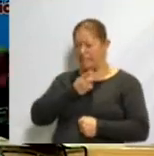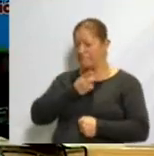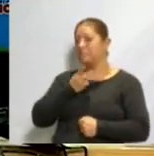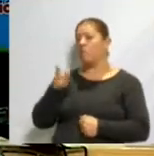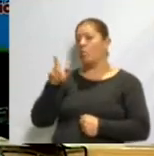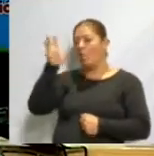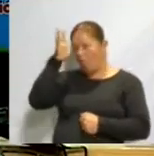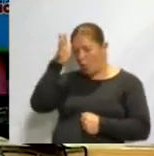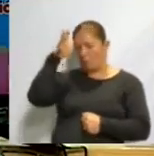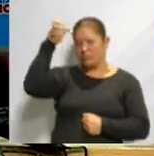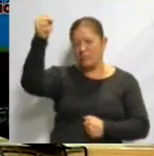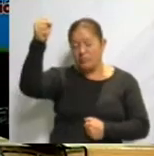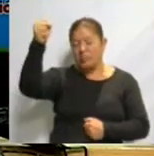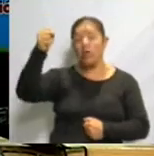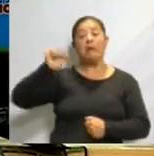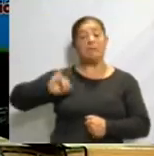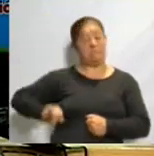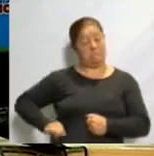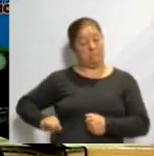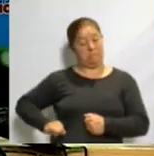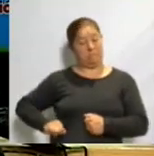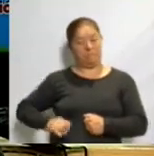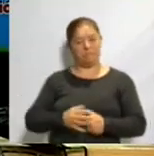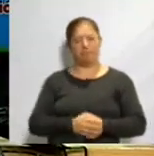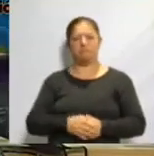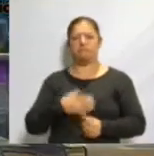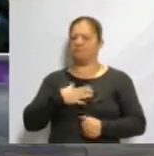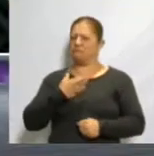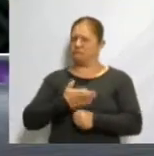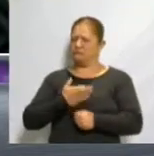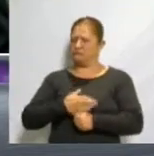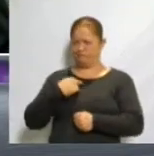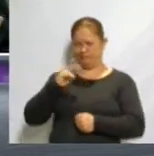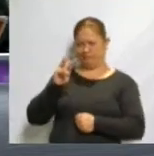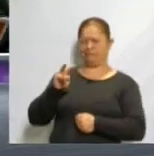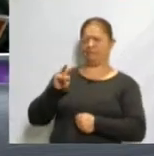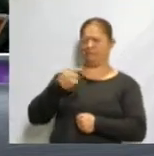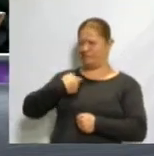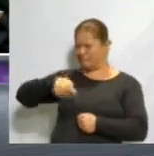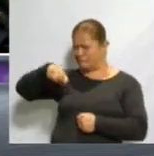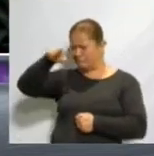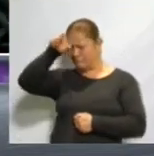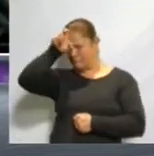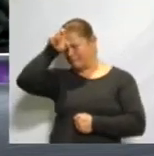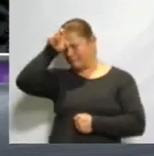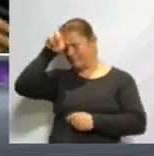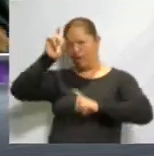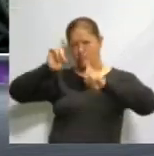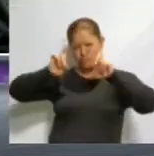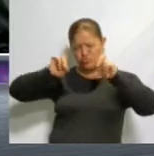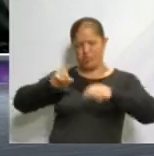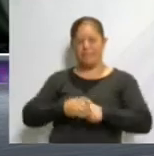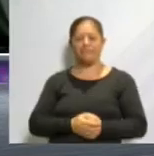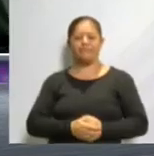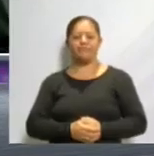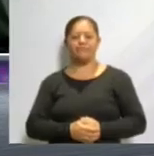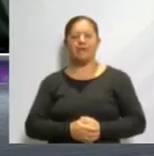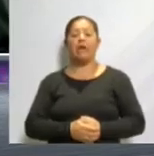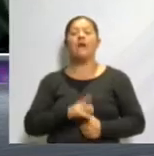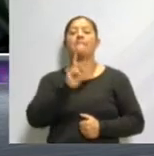interesante y que la verdad ahorita se me hizo, me llevó la duda, ¿no? El sincretismo.